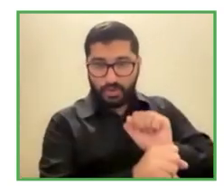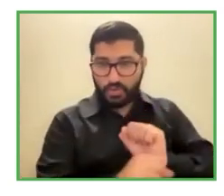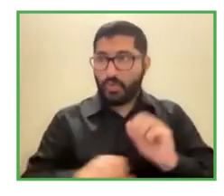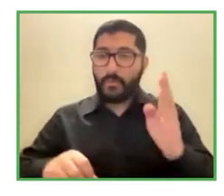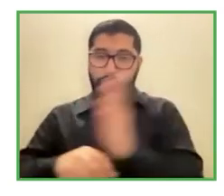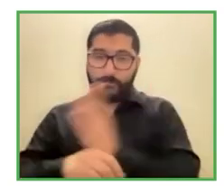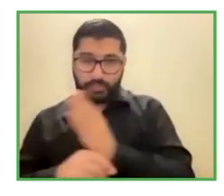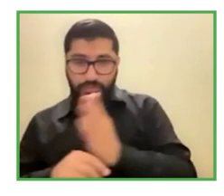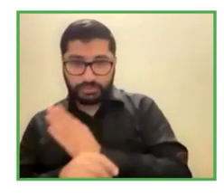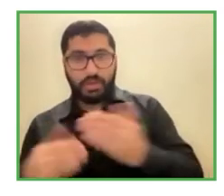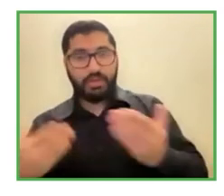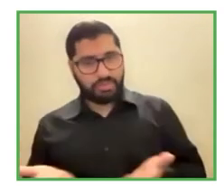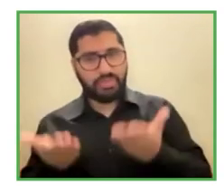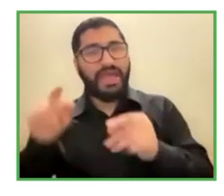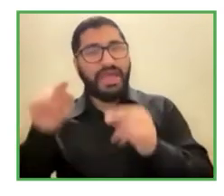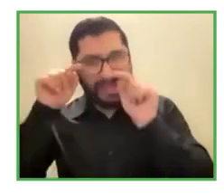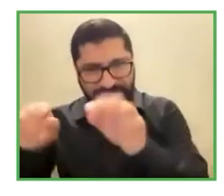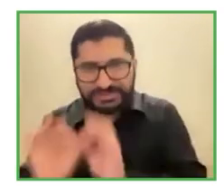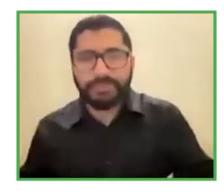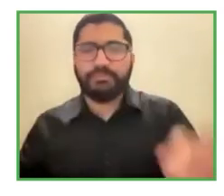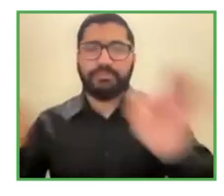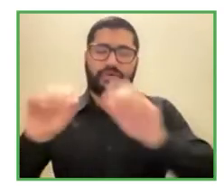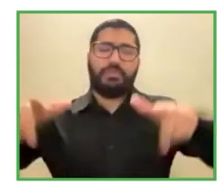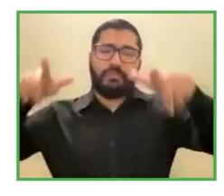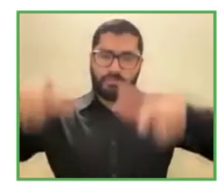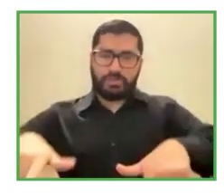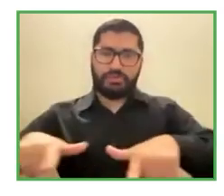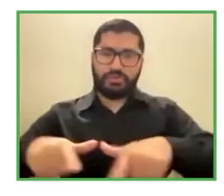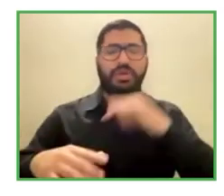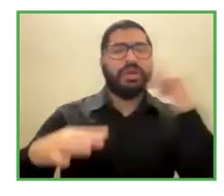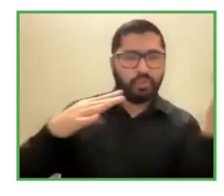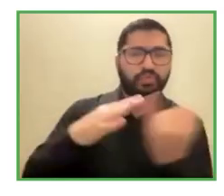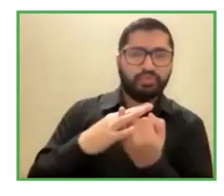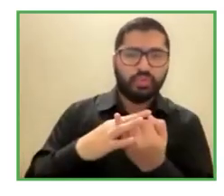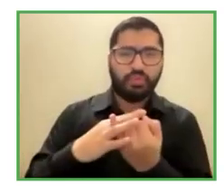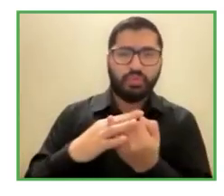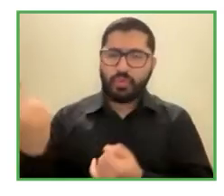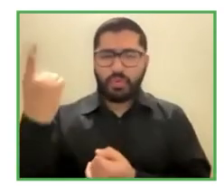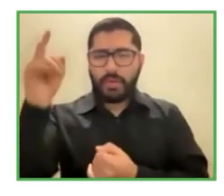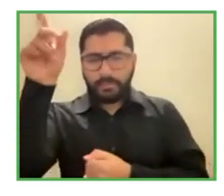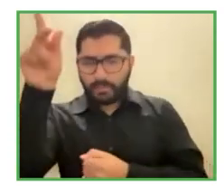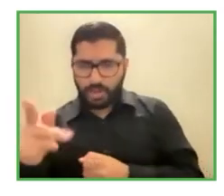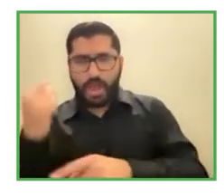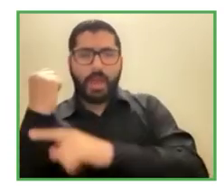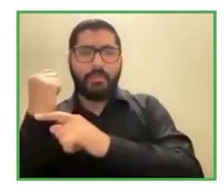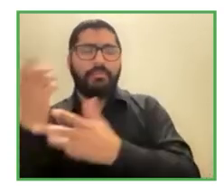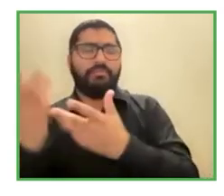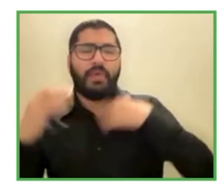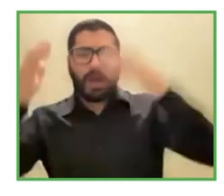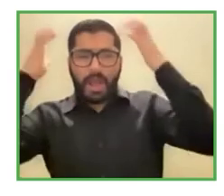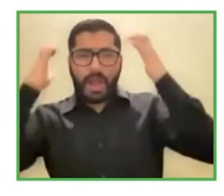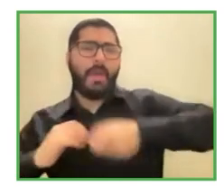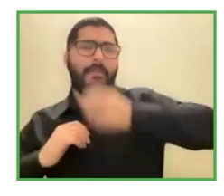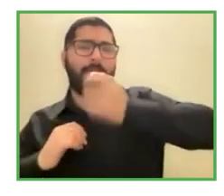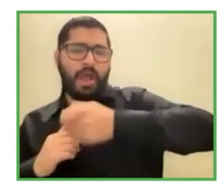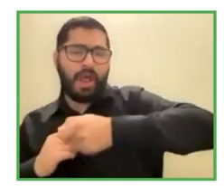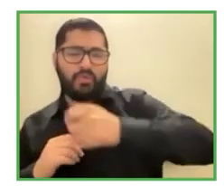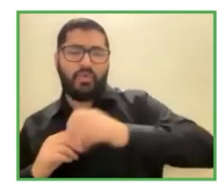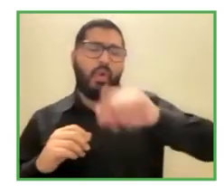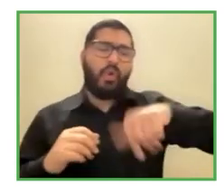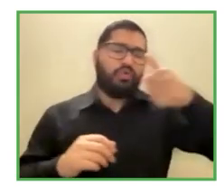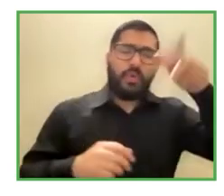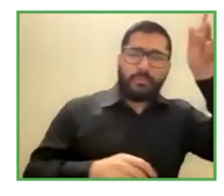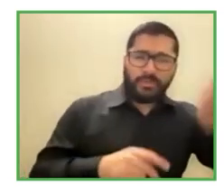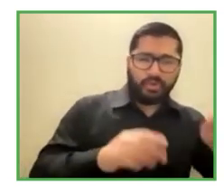para una persona para un abogado con discapacidad sin discapacidad con lo que sea da lo mismo yo creo que debe ser amplio